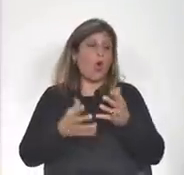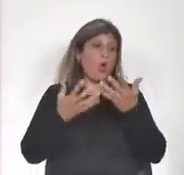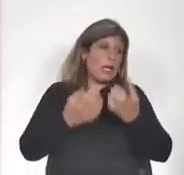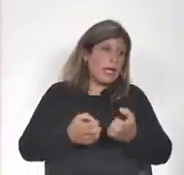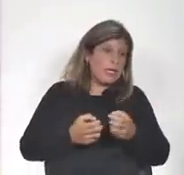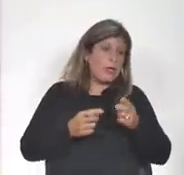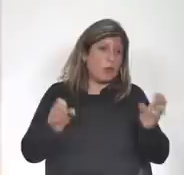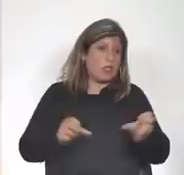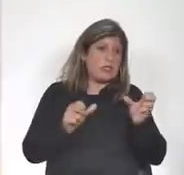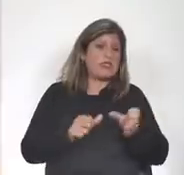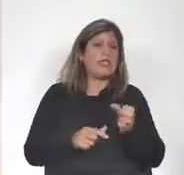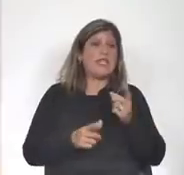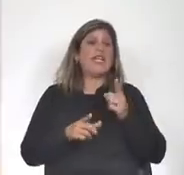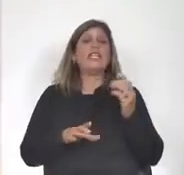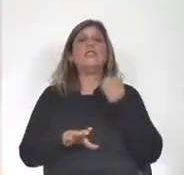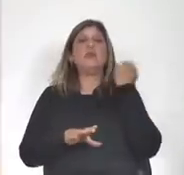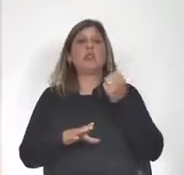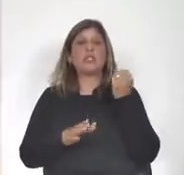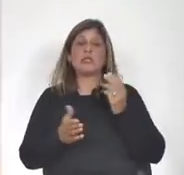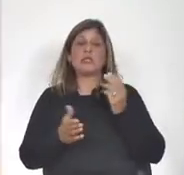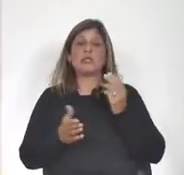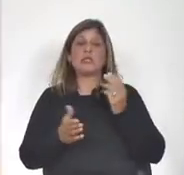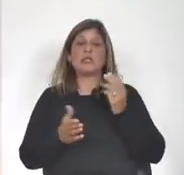actuar es importante siempre